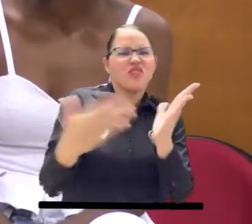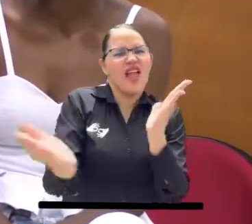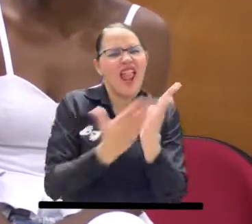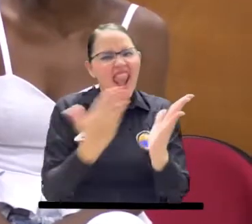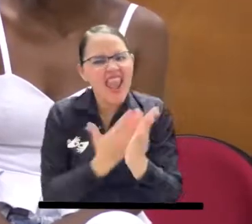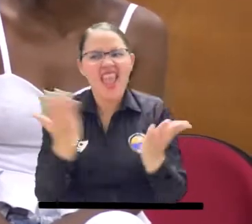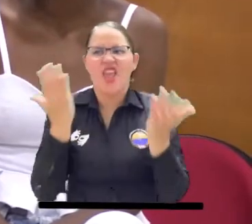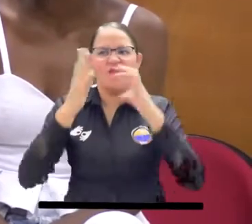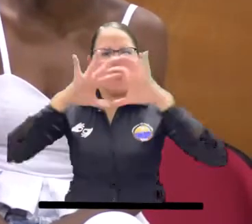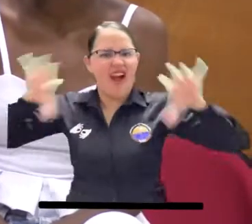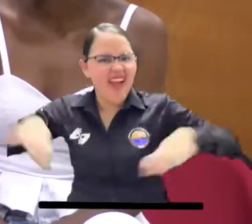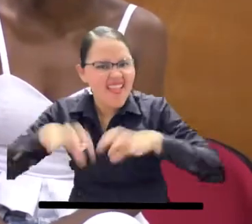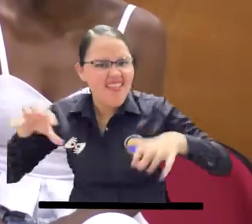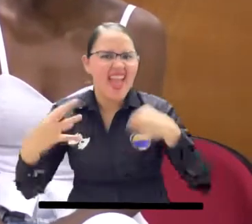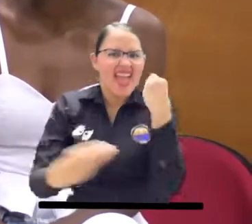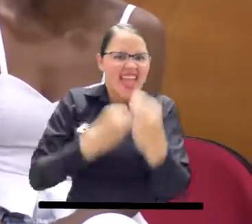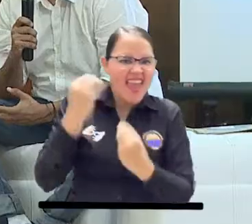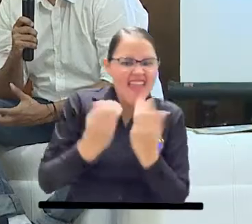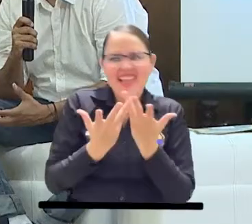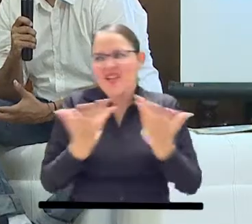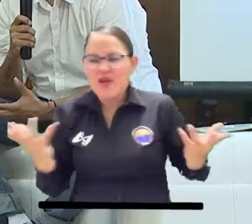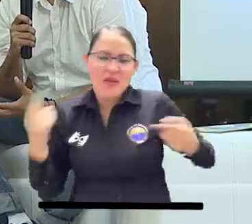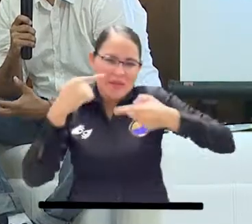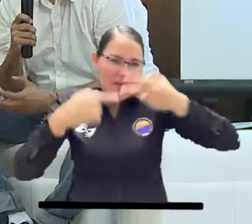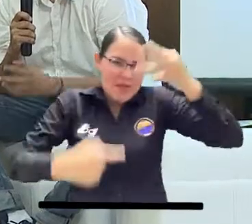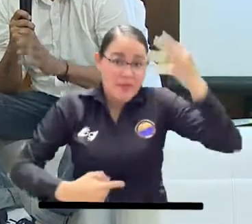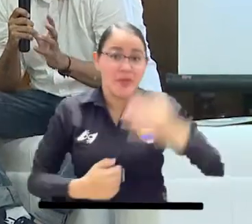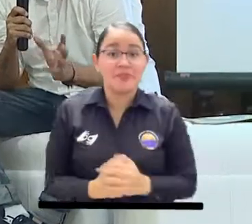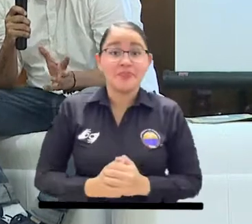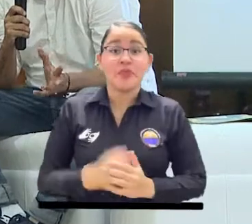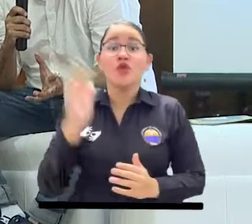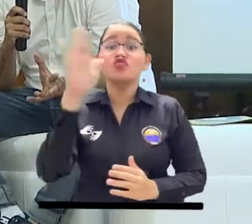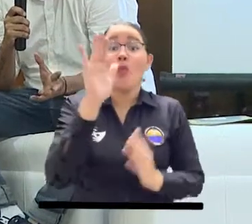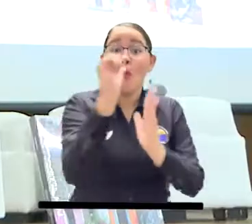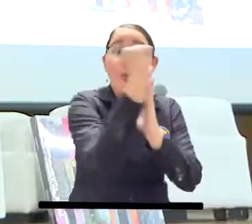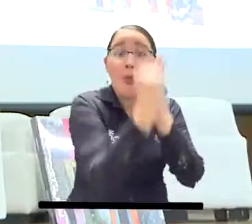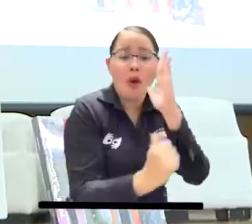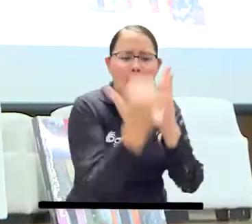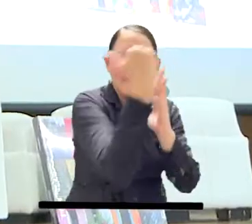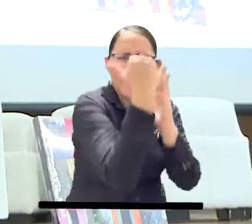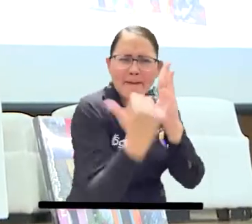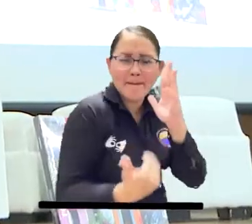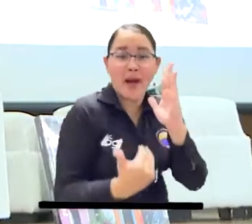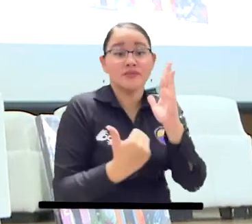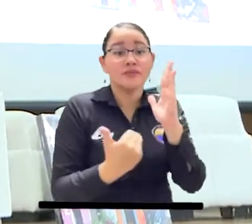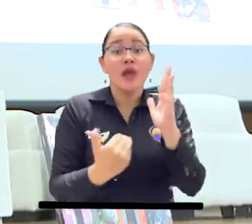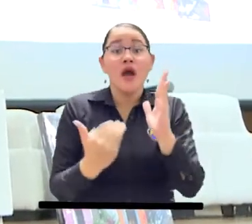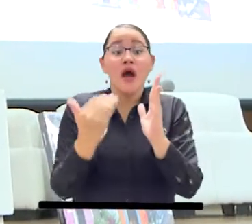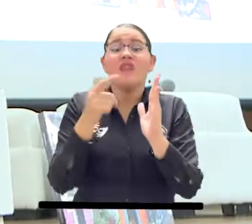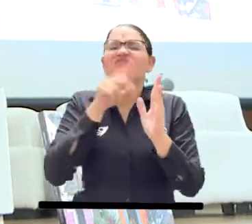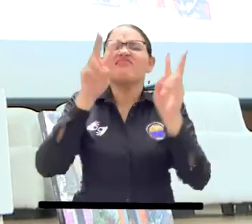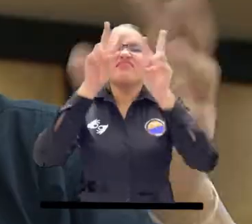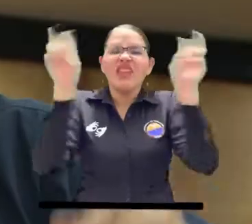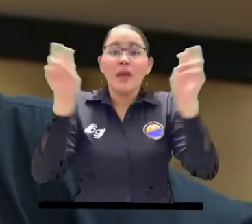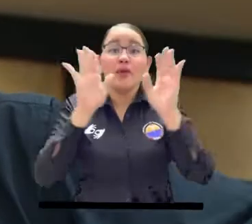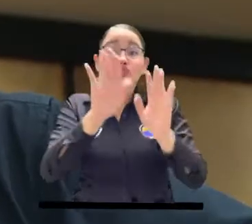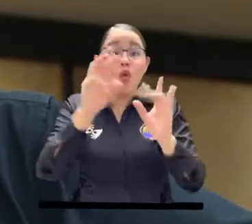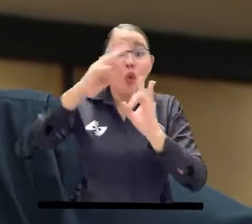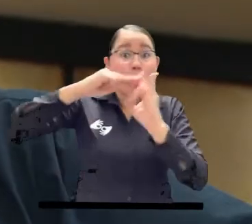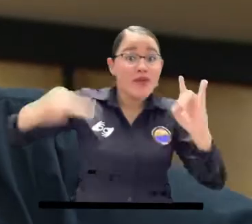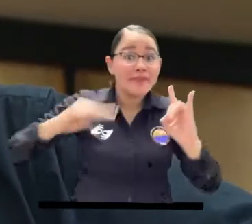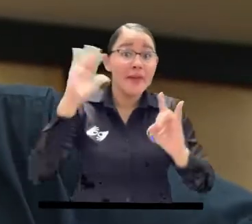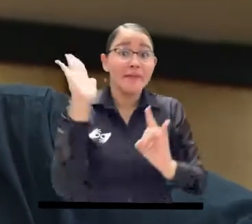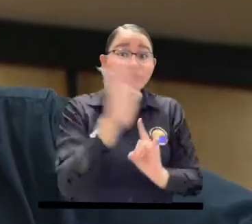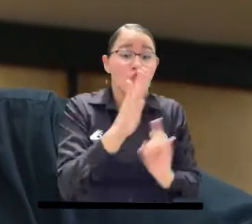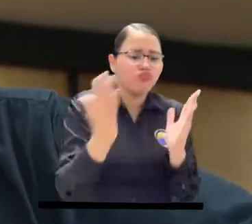académicas y lúdicas que va en función de una feria. Una gran programación en la que no solo estará incluida la de la Universidad del Magdalena y de la